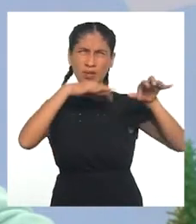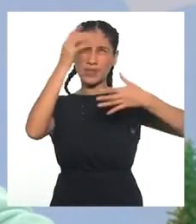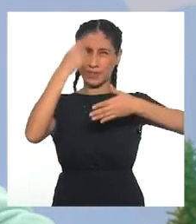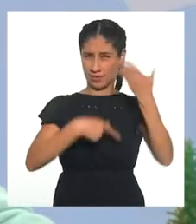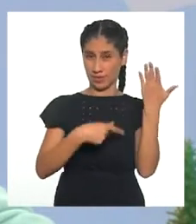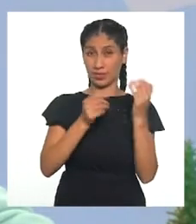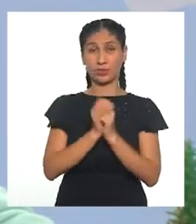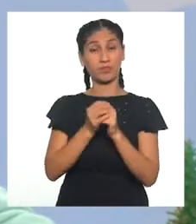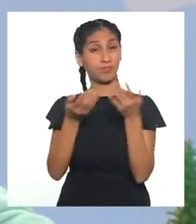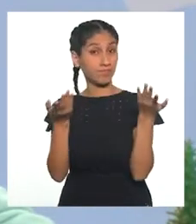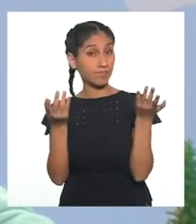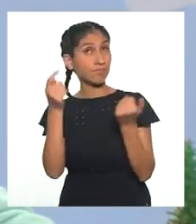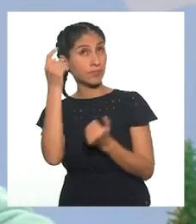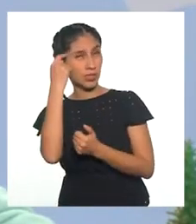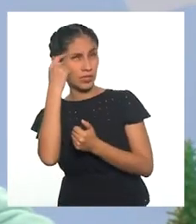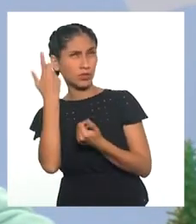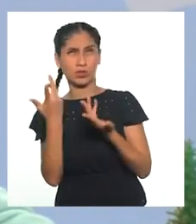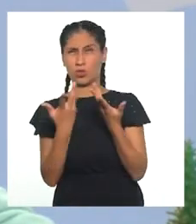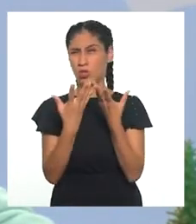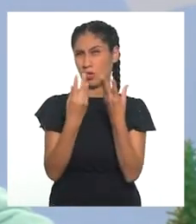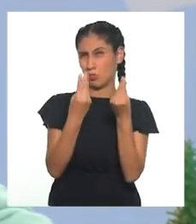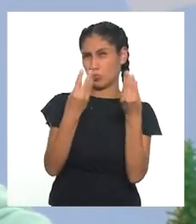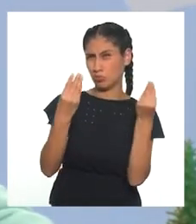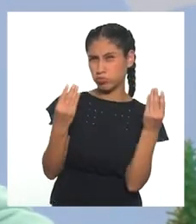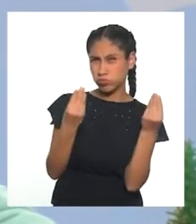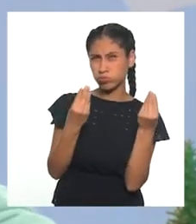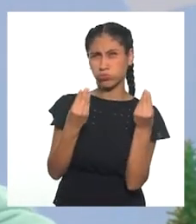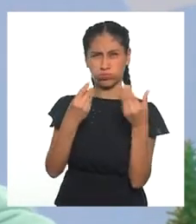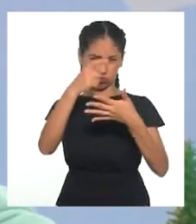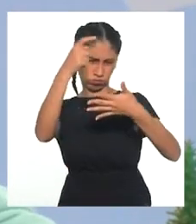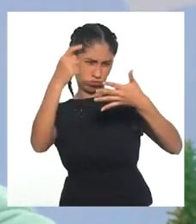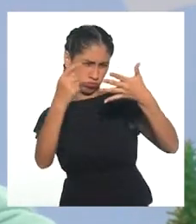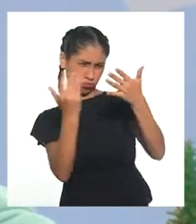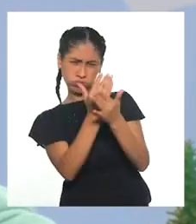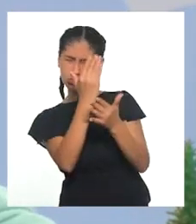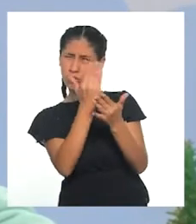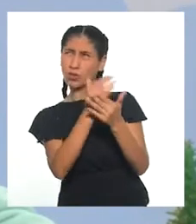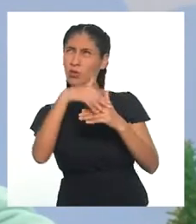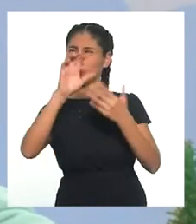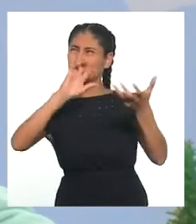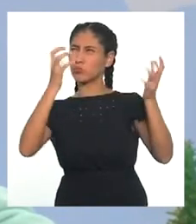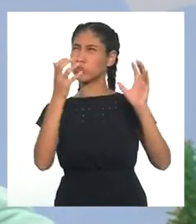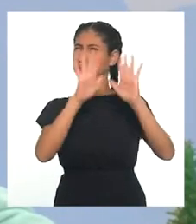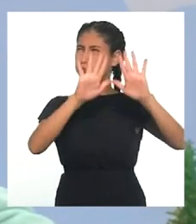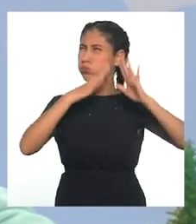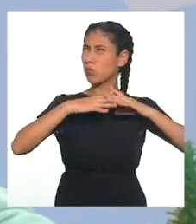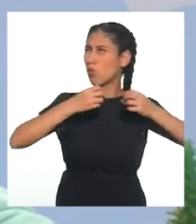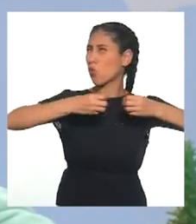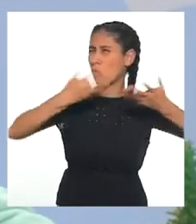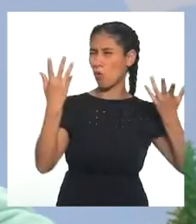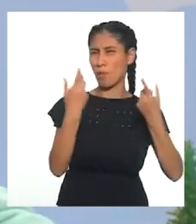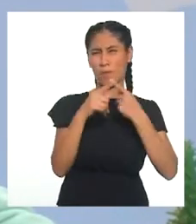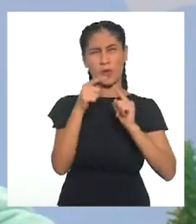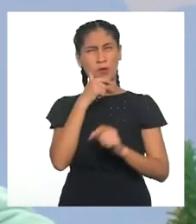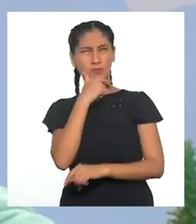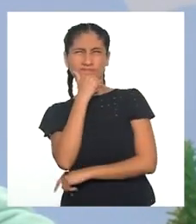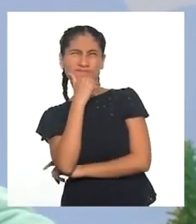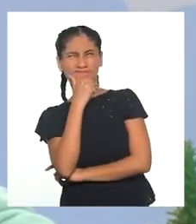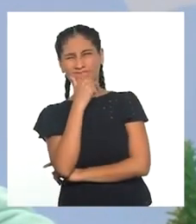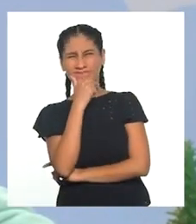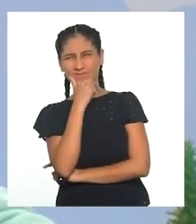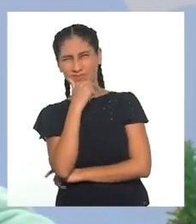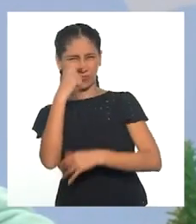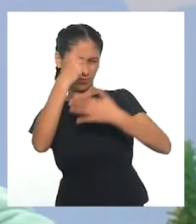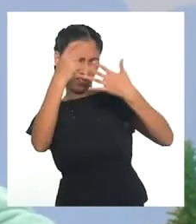Mmm... Pienso en una gran cantidad de posibles soluciones, pero quizás no se me ocurran demasiadas que sean realmente